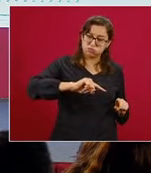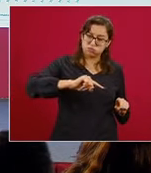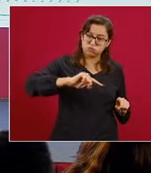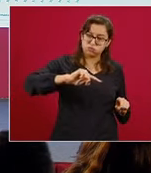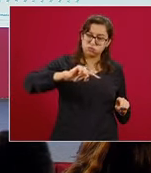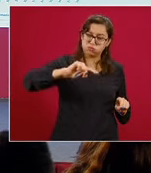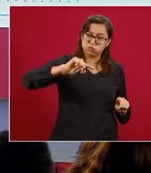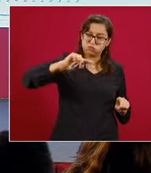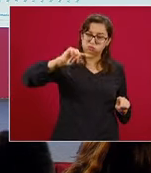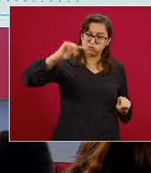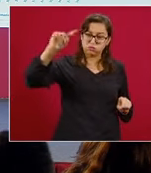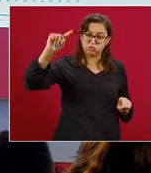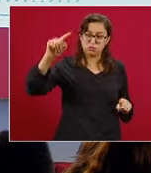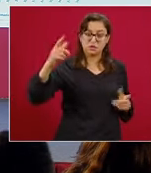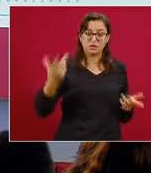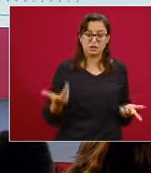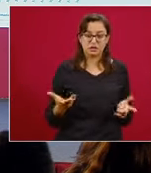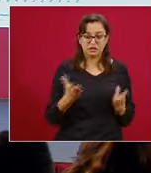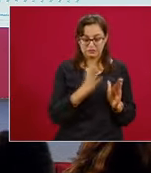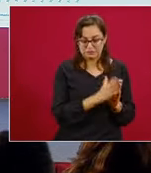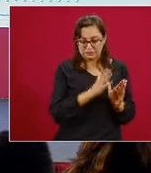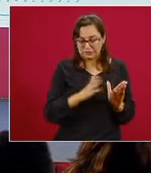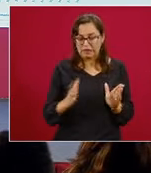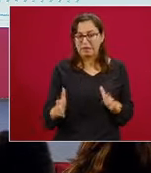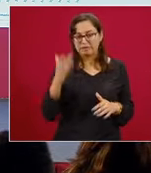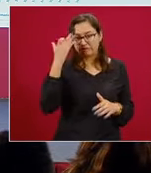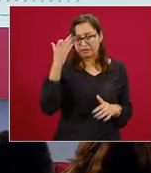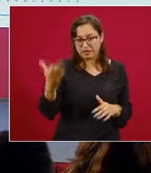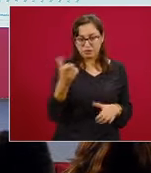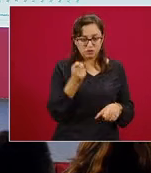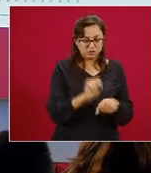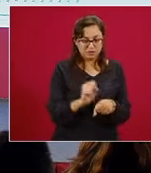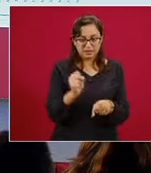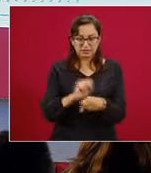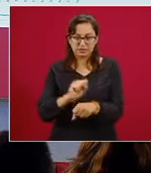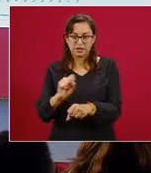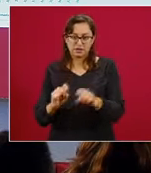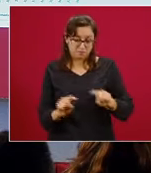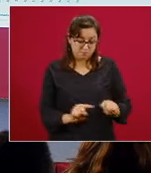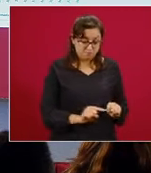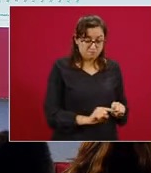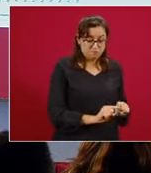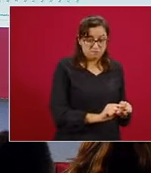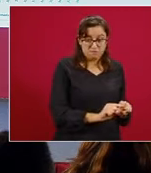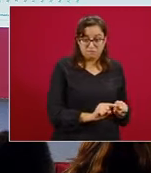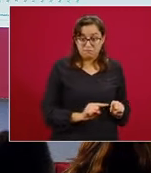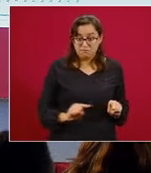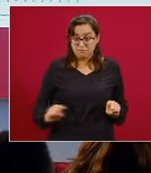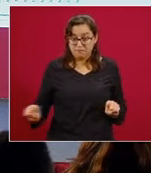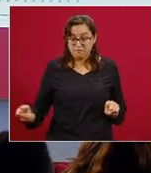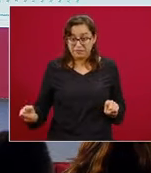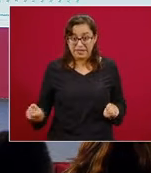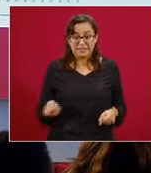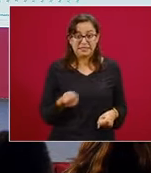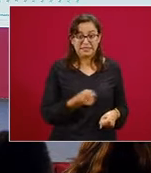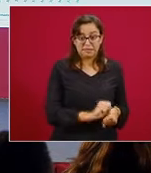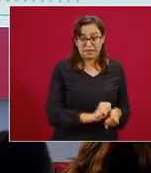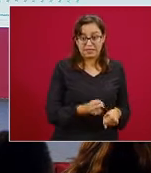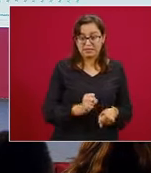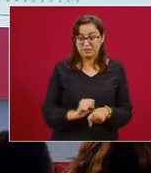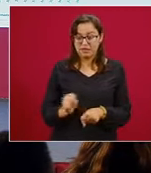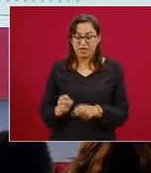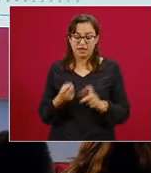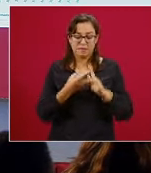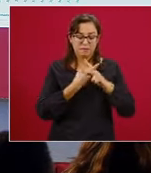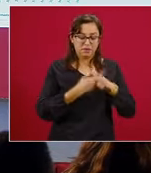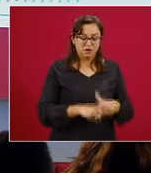en una semana en especial. Aquí están ilustradas cada una de las semanas y empezamos con la semana